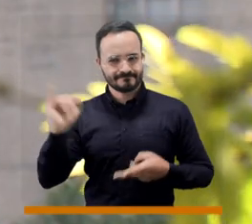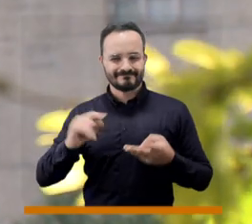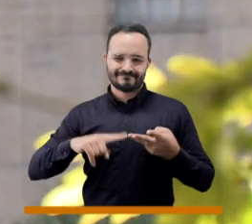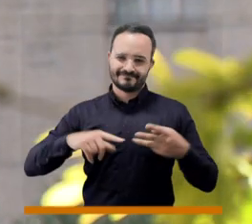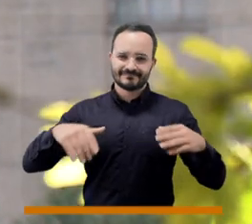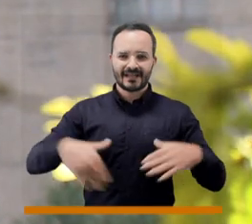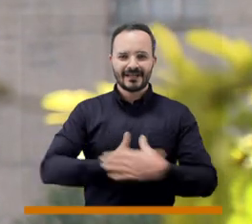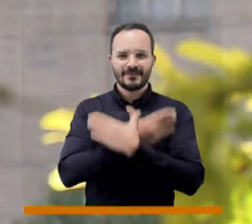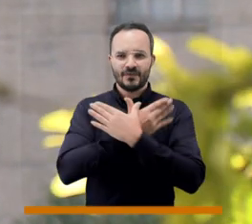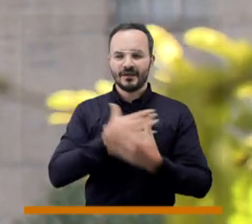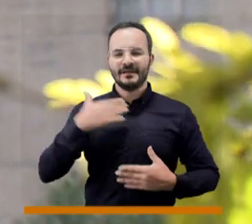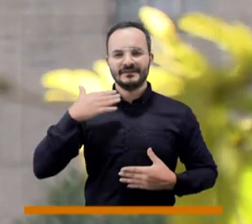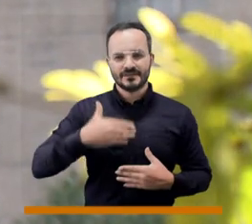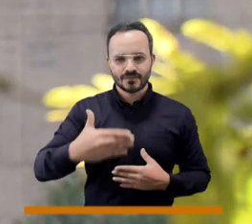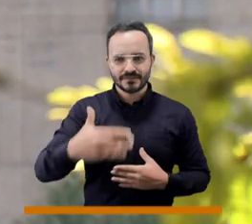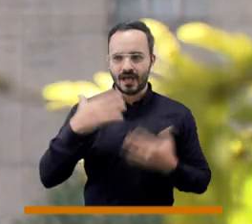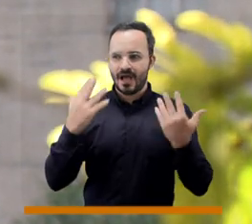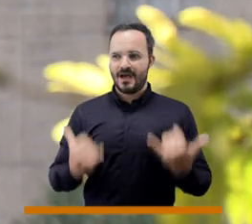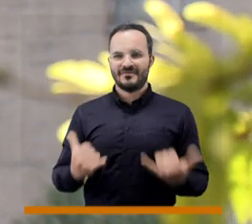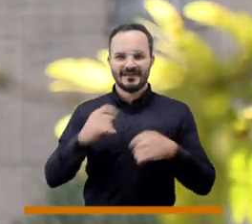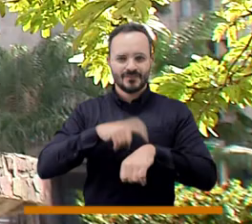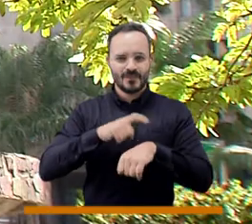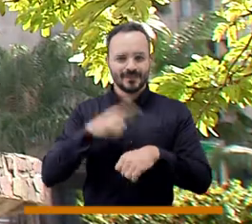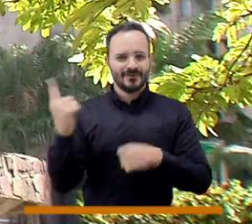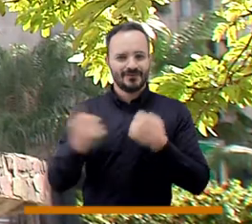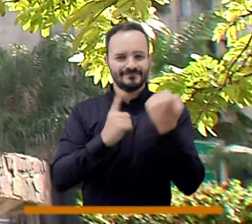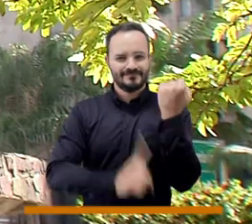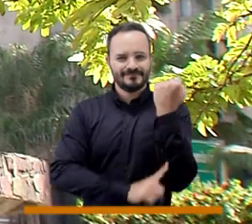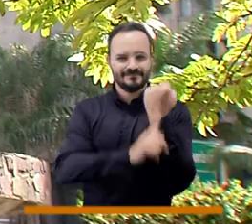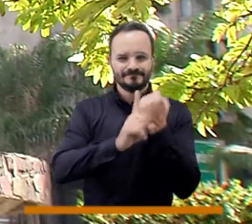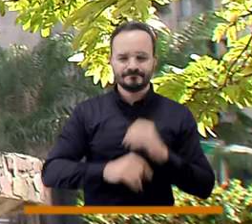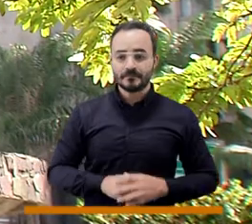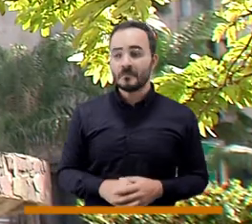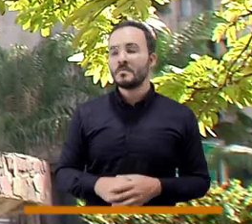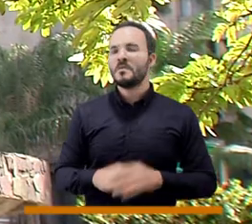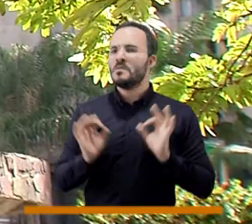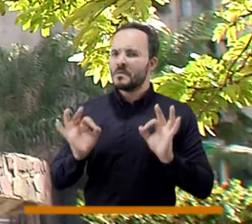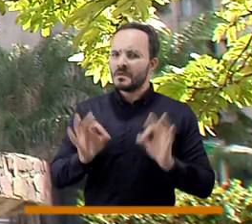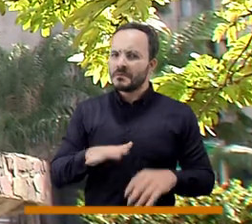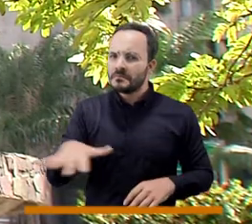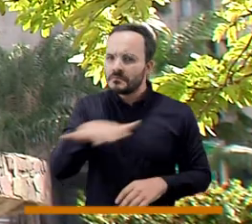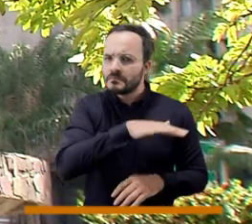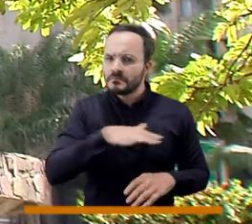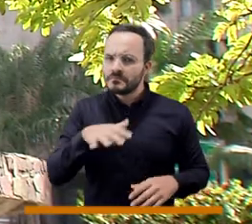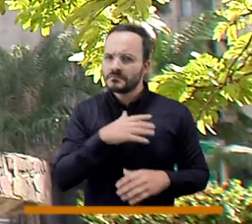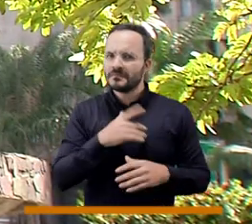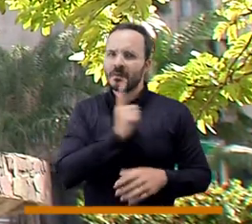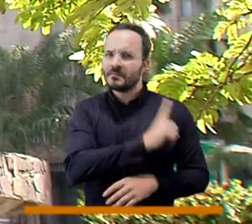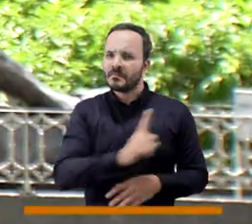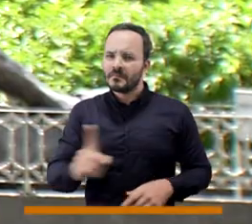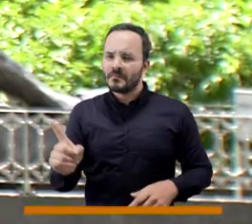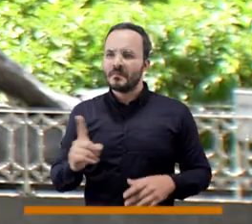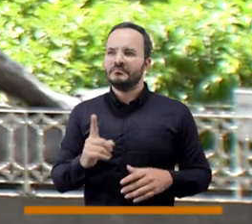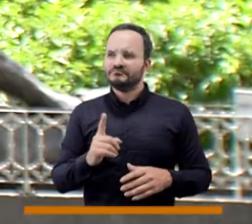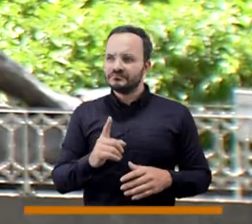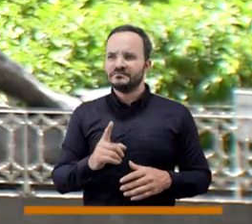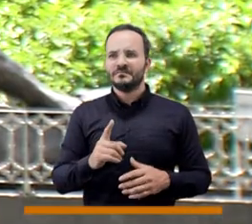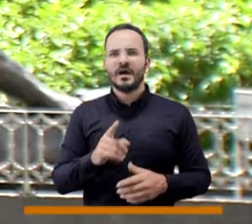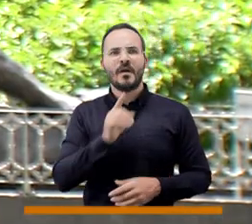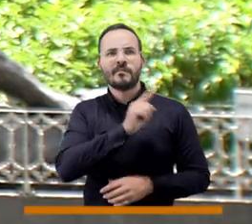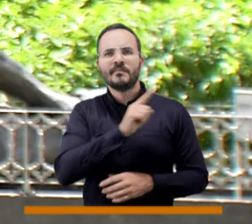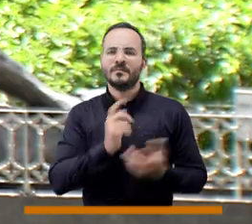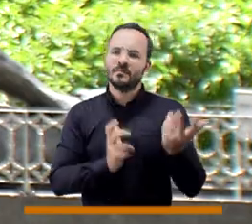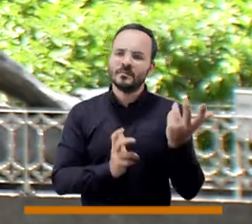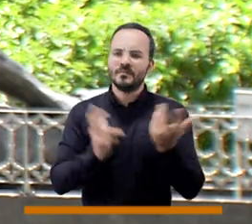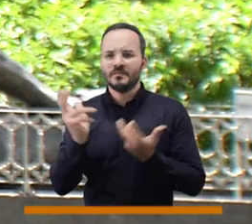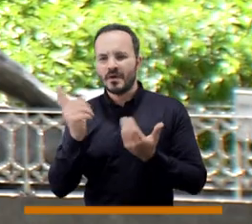república hasta la época contemporánea. Dentro de todas esas esculturas hay 16 monumentales. ¿Cuál ha sido el cuidado o